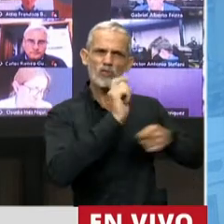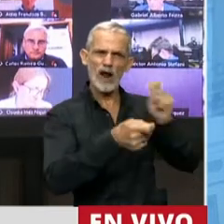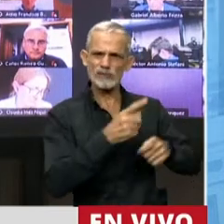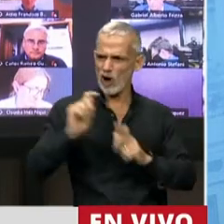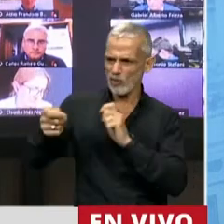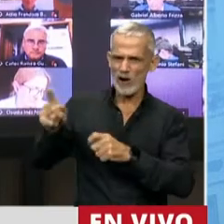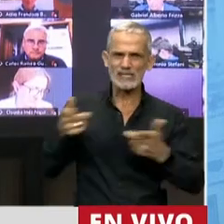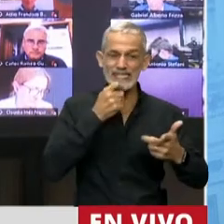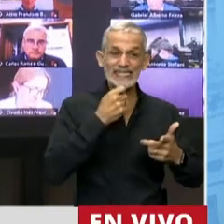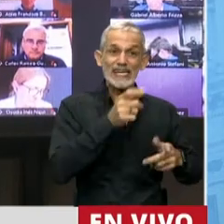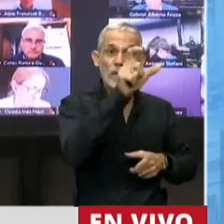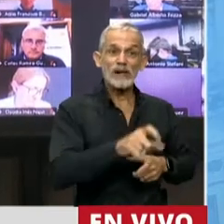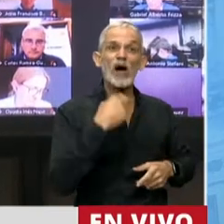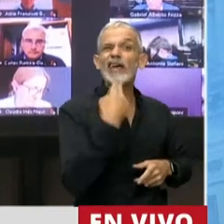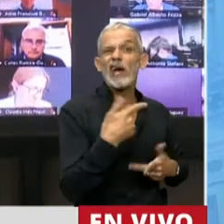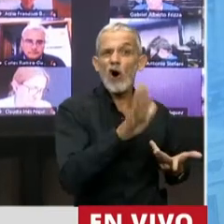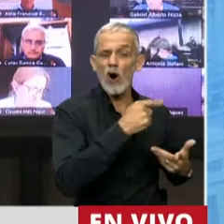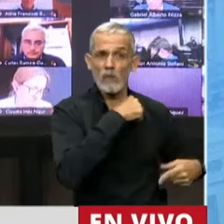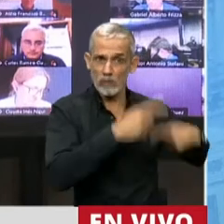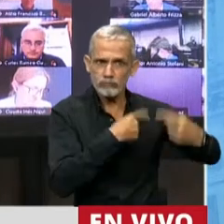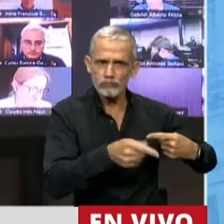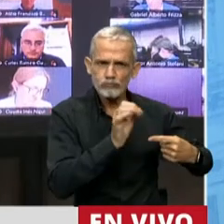si el donatario es un hijo, por ejemplo,